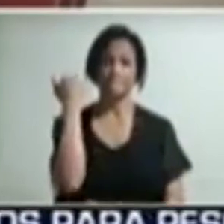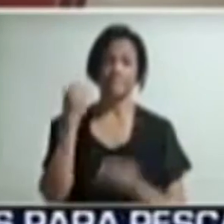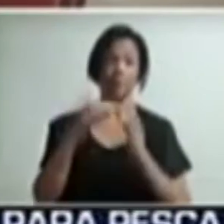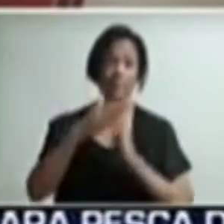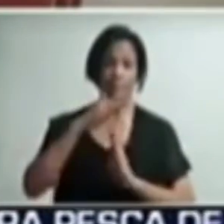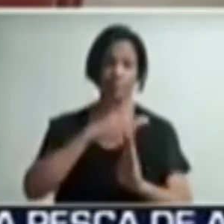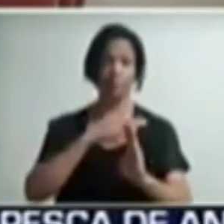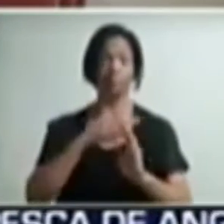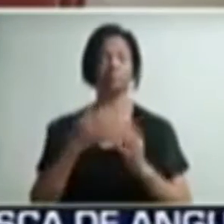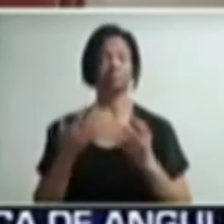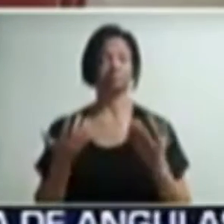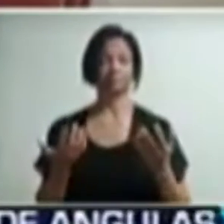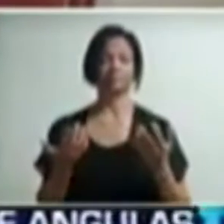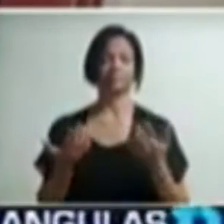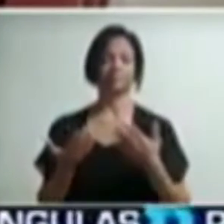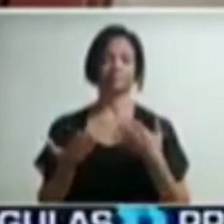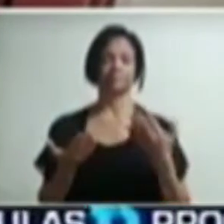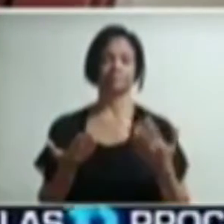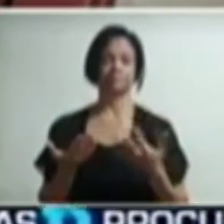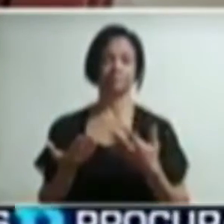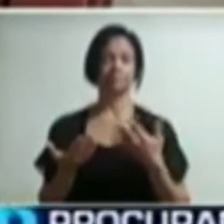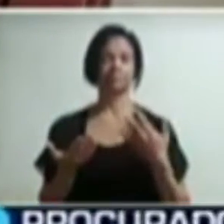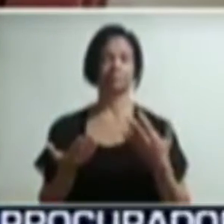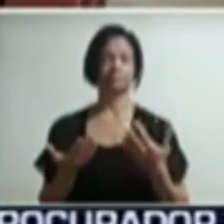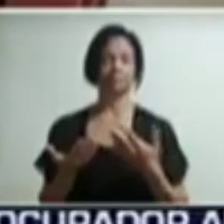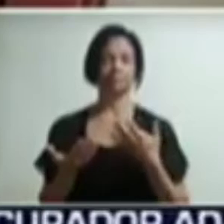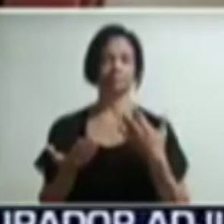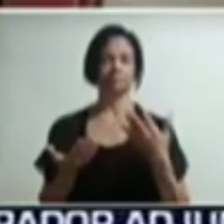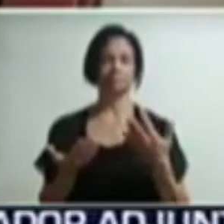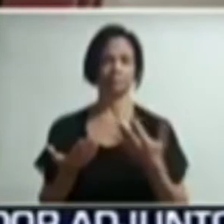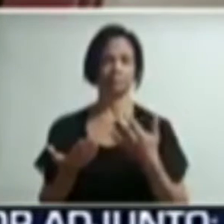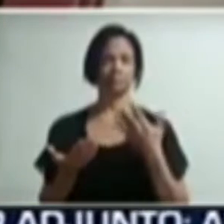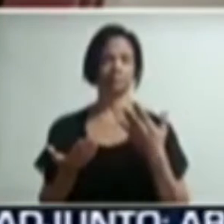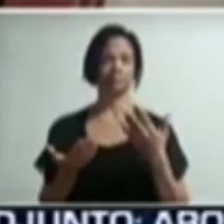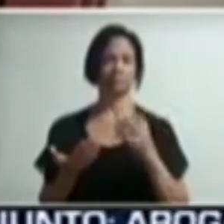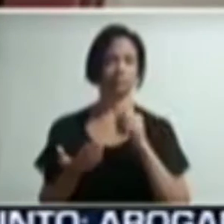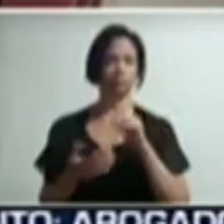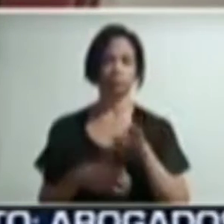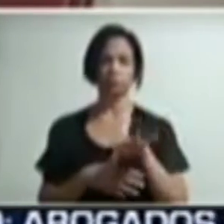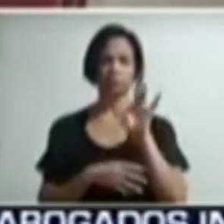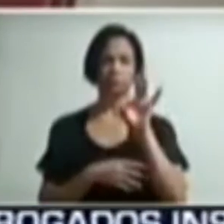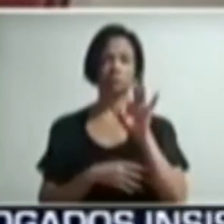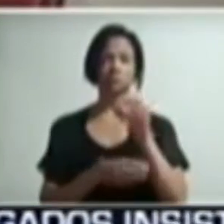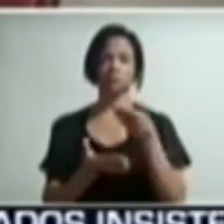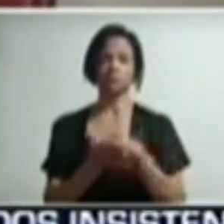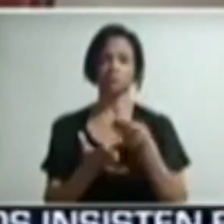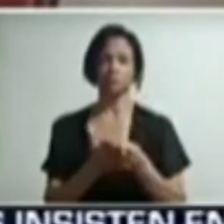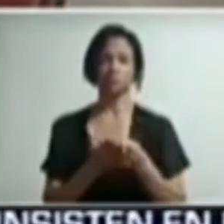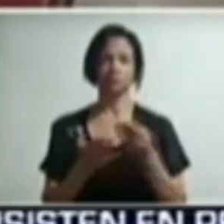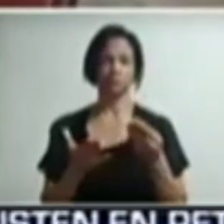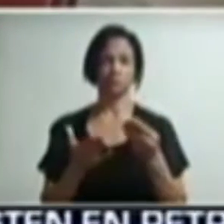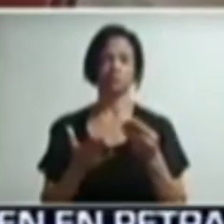sentido pobre. No he conseguido los recursos de vivir en otras condiciones